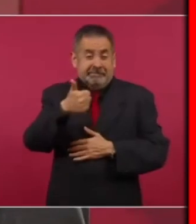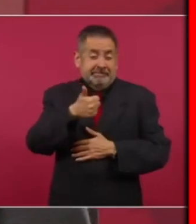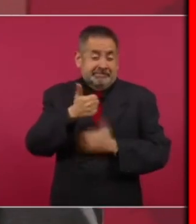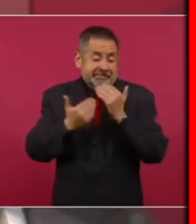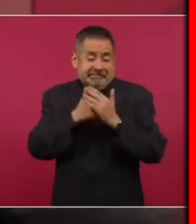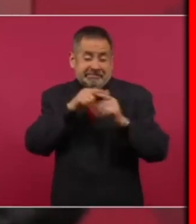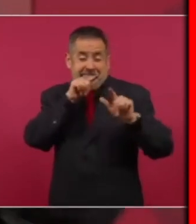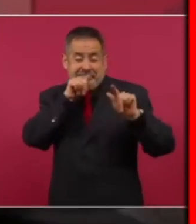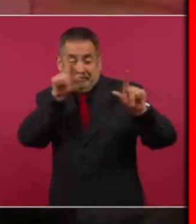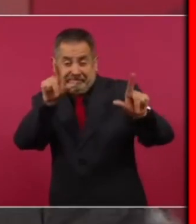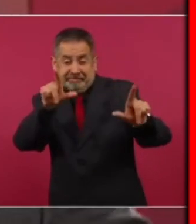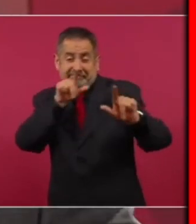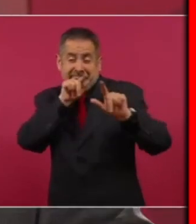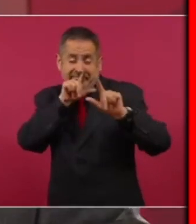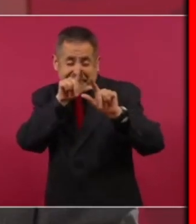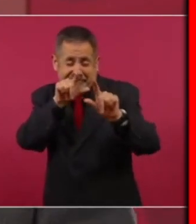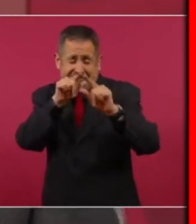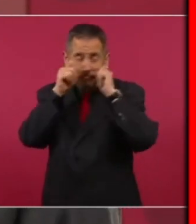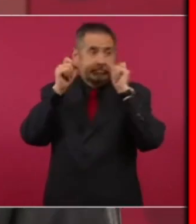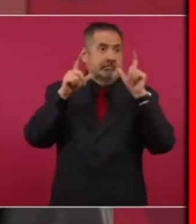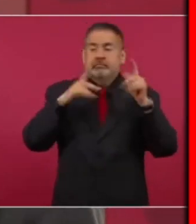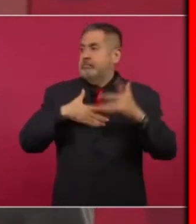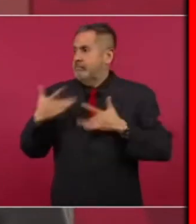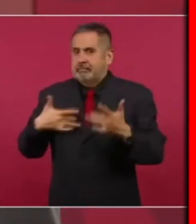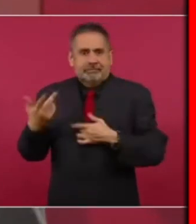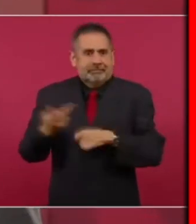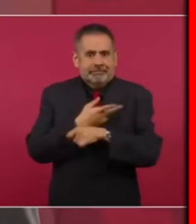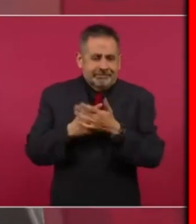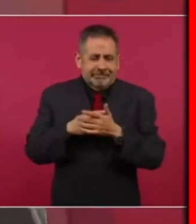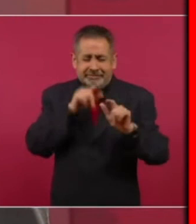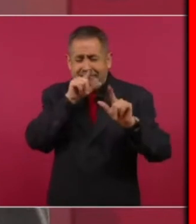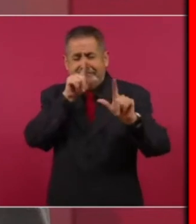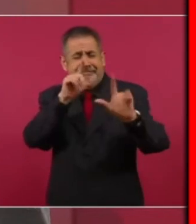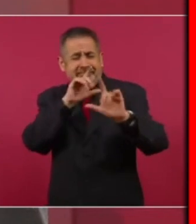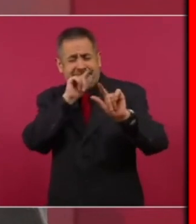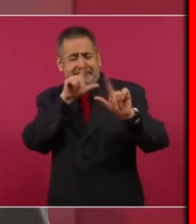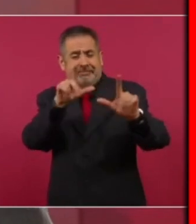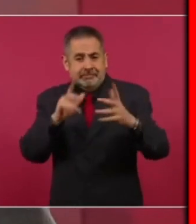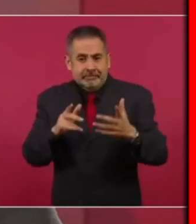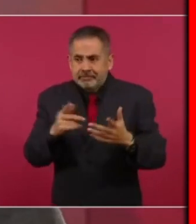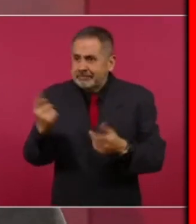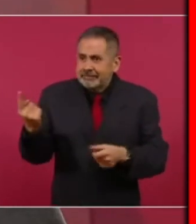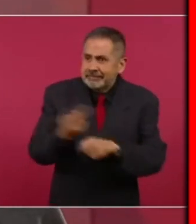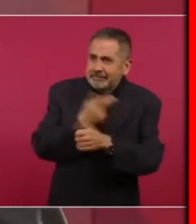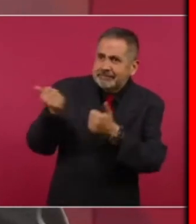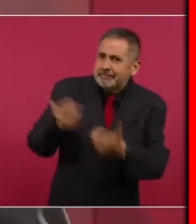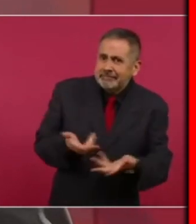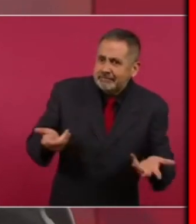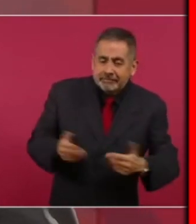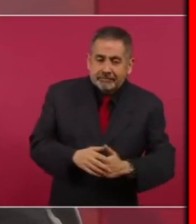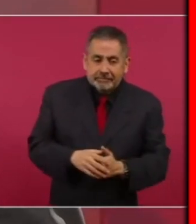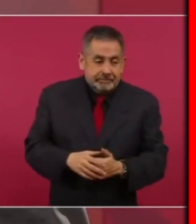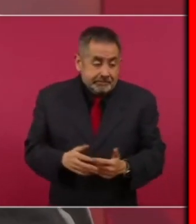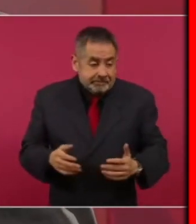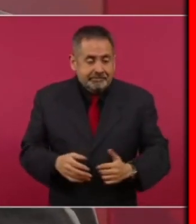Amigos y amigas que tengan excelente día, el presidente López Obrador empieza la mañanera con increíble